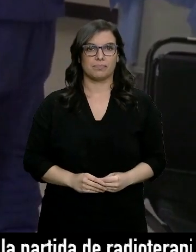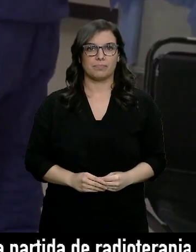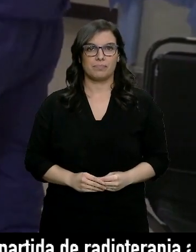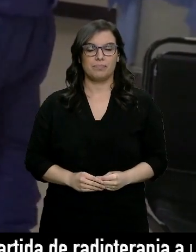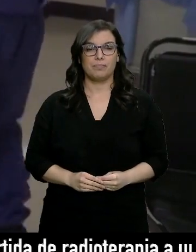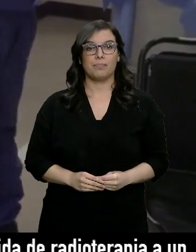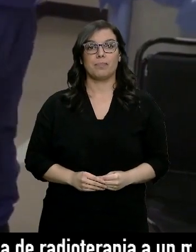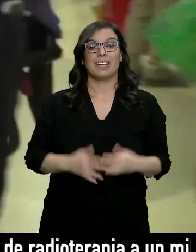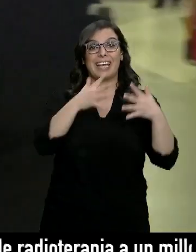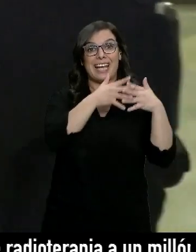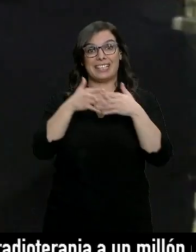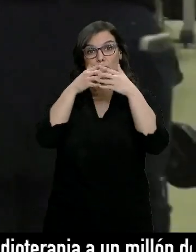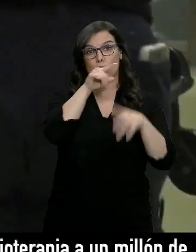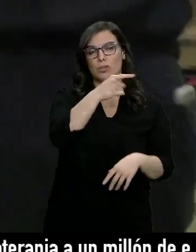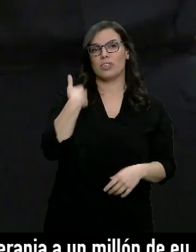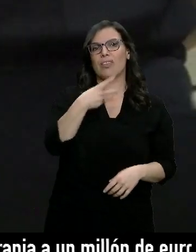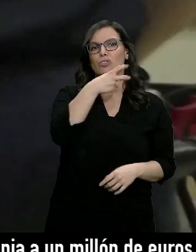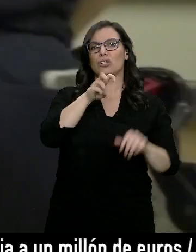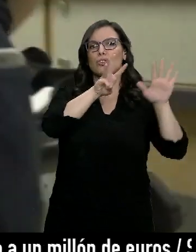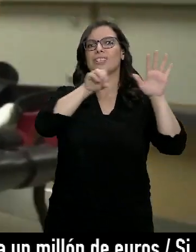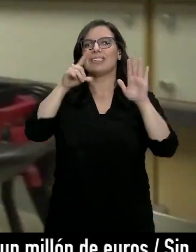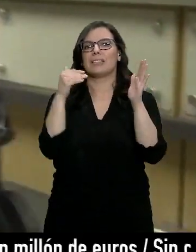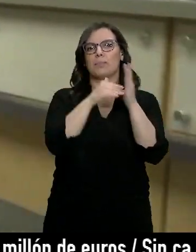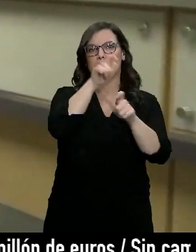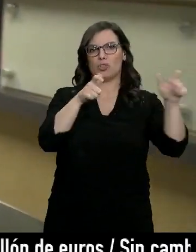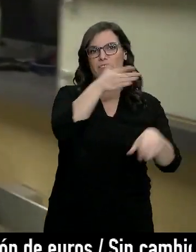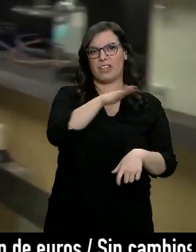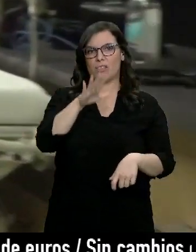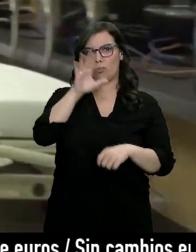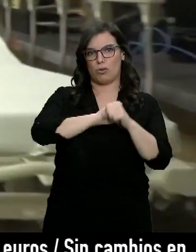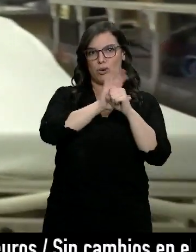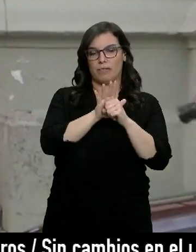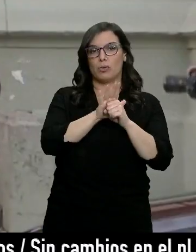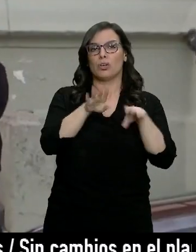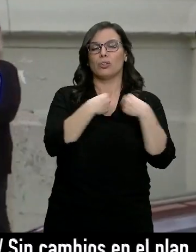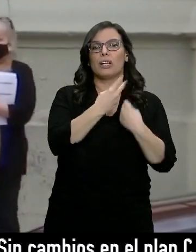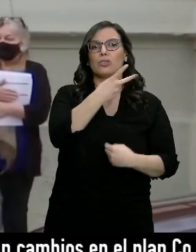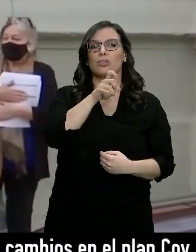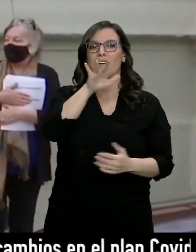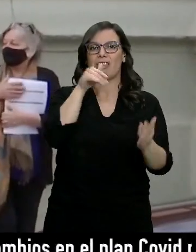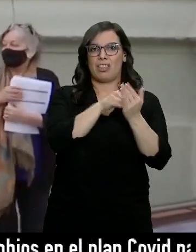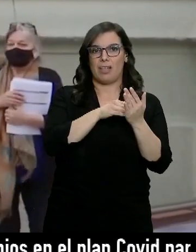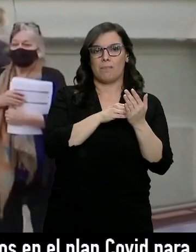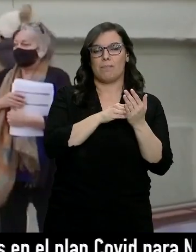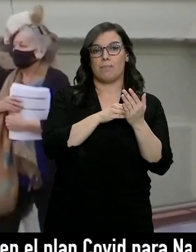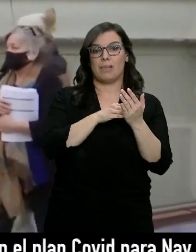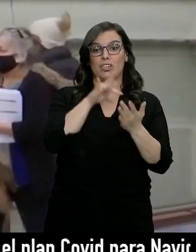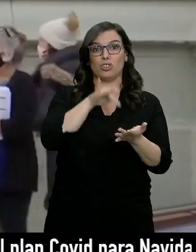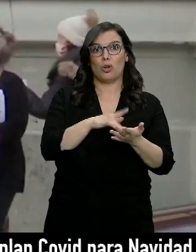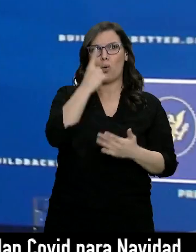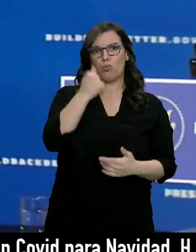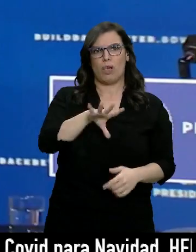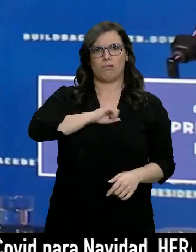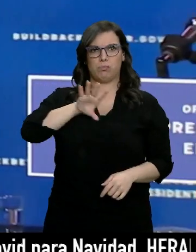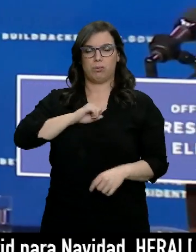Estados Unidos supera ya los 286.000 fallecidos por COVID, con 215.000 nuevos infectados en la última jornada.